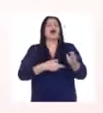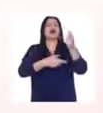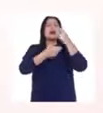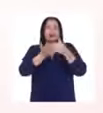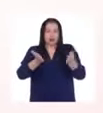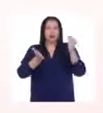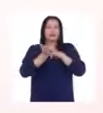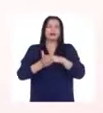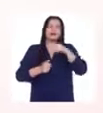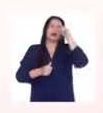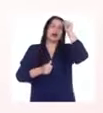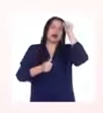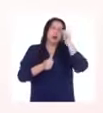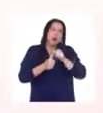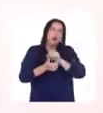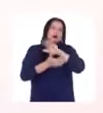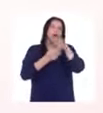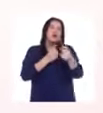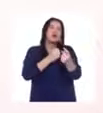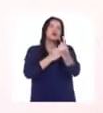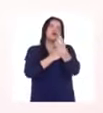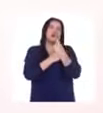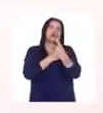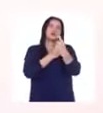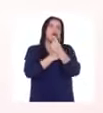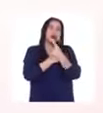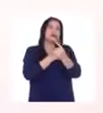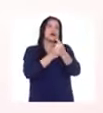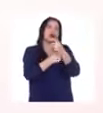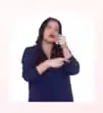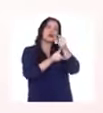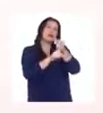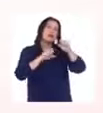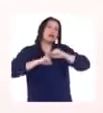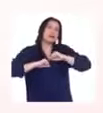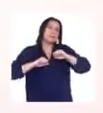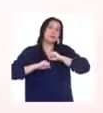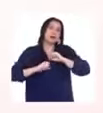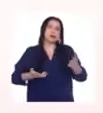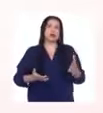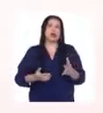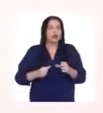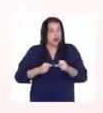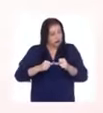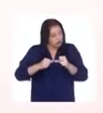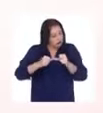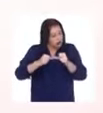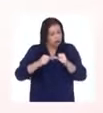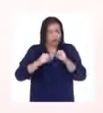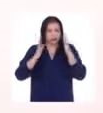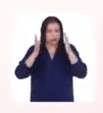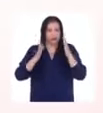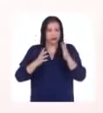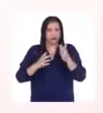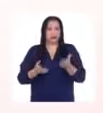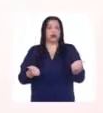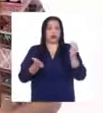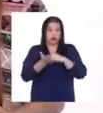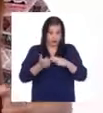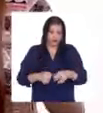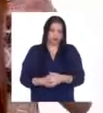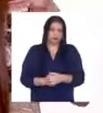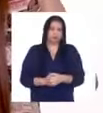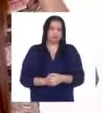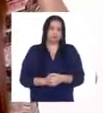recuerda las lecciones que le han enseñado una vida dedicada al deporte y la disciplina. Se los repetimos.